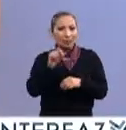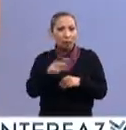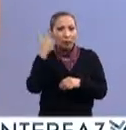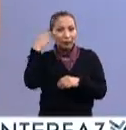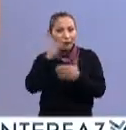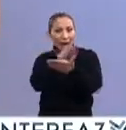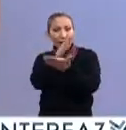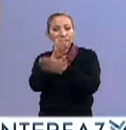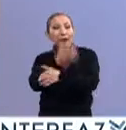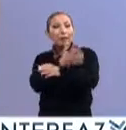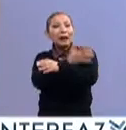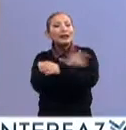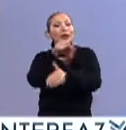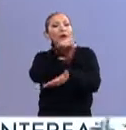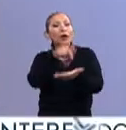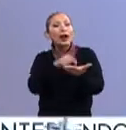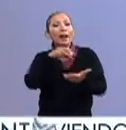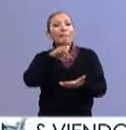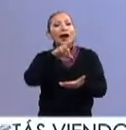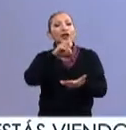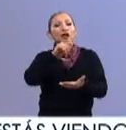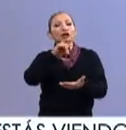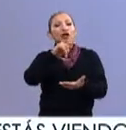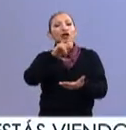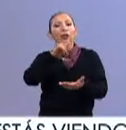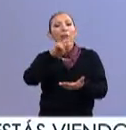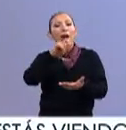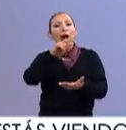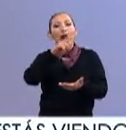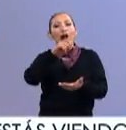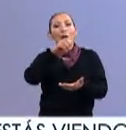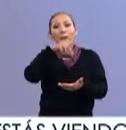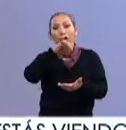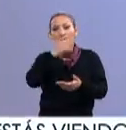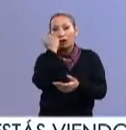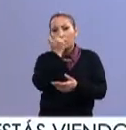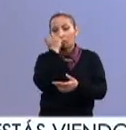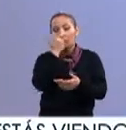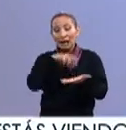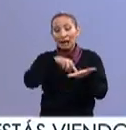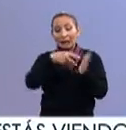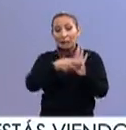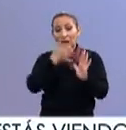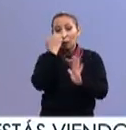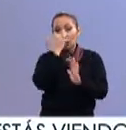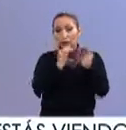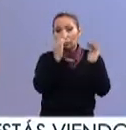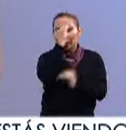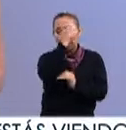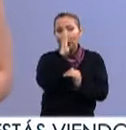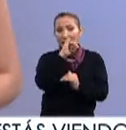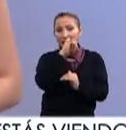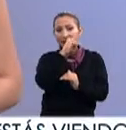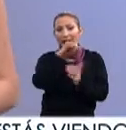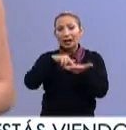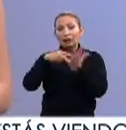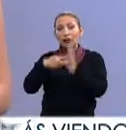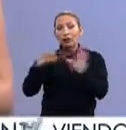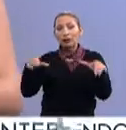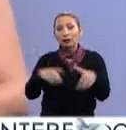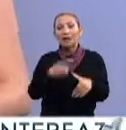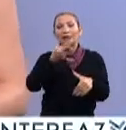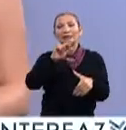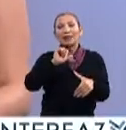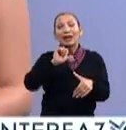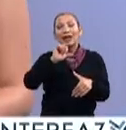hacer este viaje, nos acompaña en el estudio Mario Antonio Palomino Espinosa, él es estudiante de arquitectura en la Escuela Superior de Ingeniería y Arquitectura Unidad